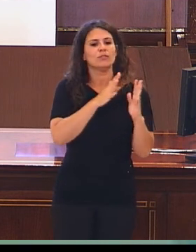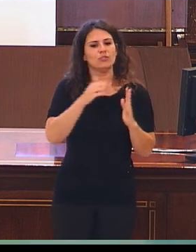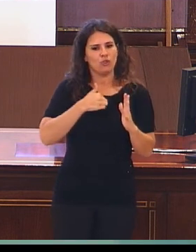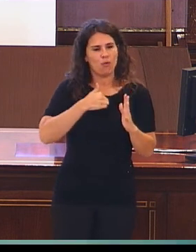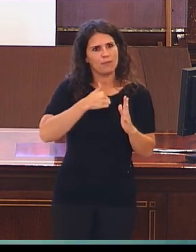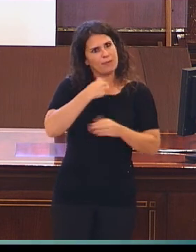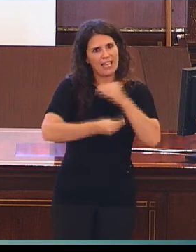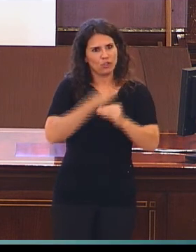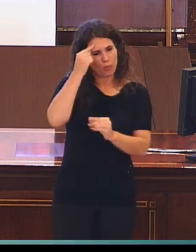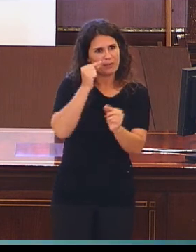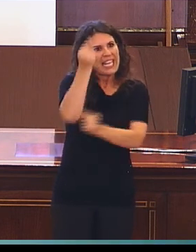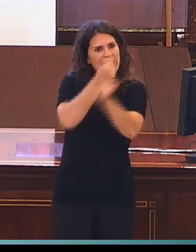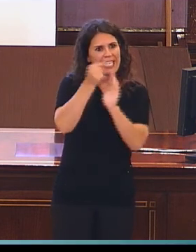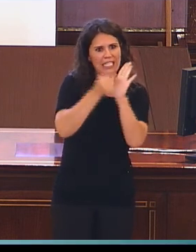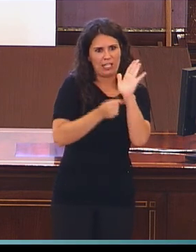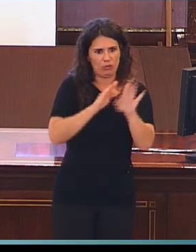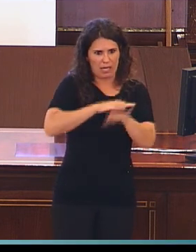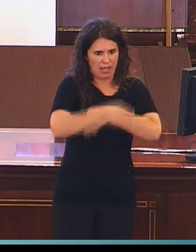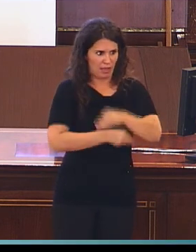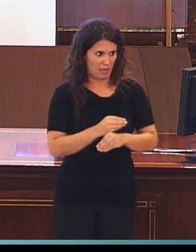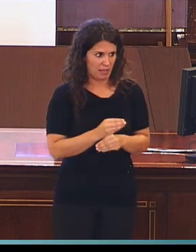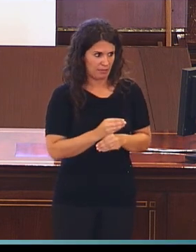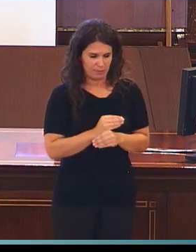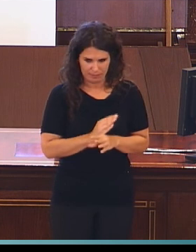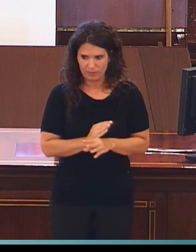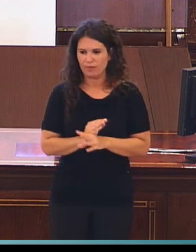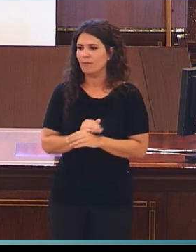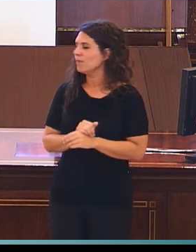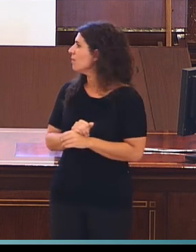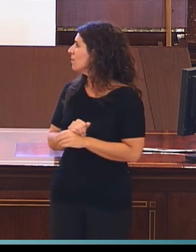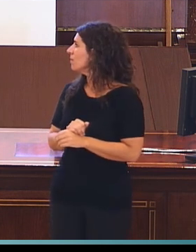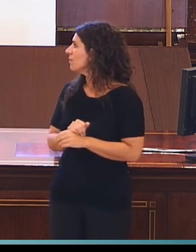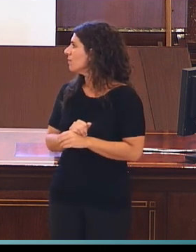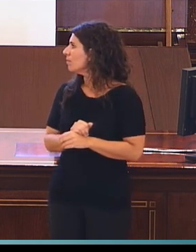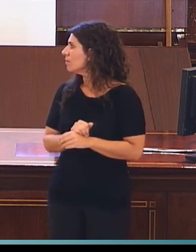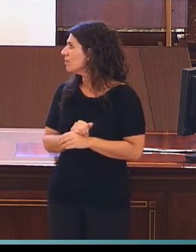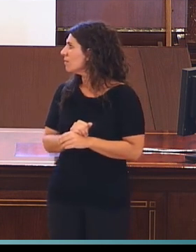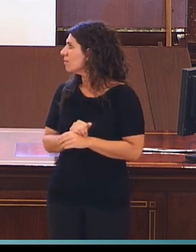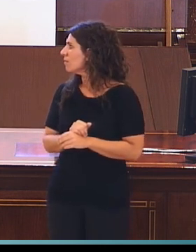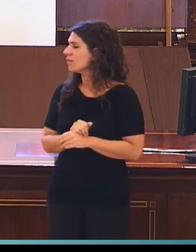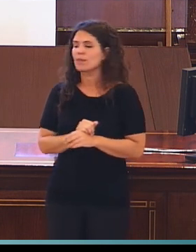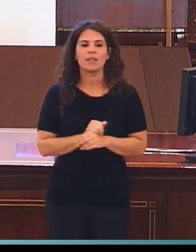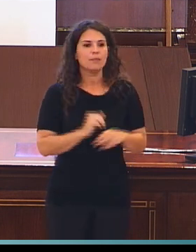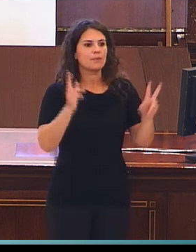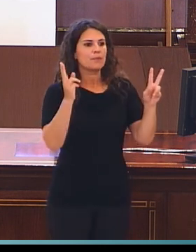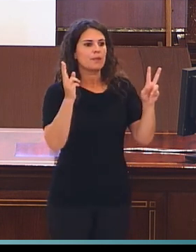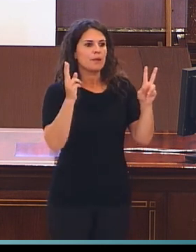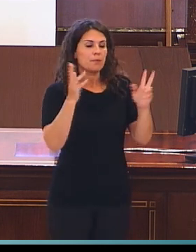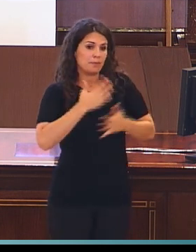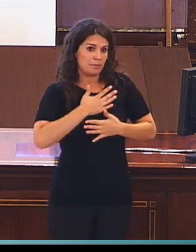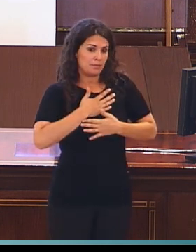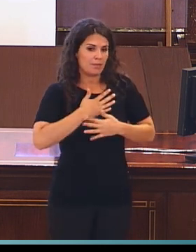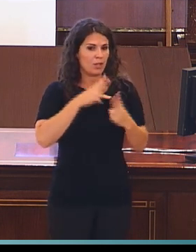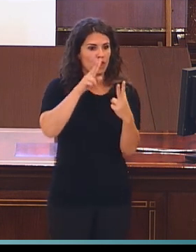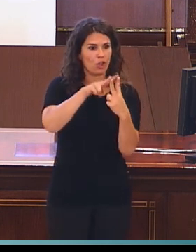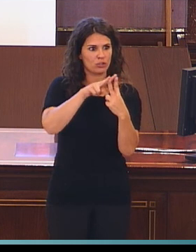revisión sobre qué es lo que se ha avanzado en el estudio de las lenguas de signos. La he hecho a partir de la revisión en